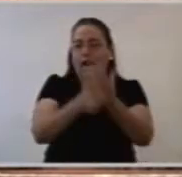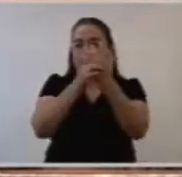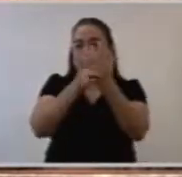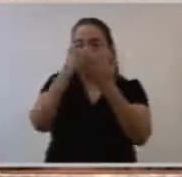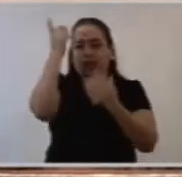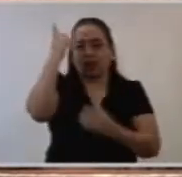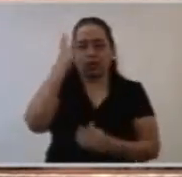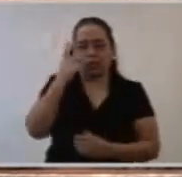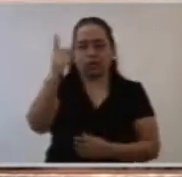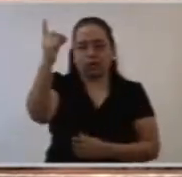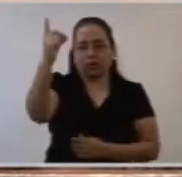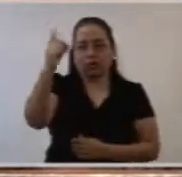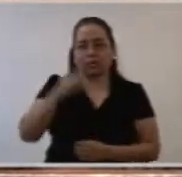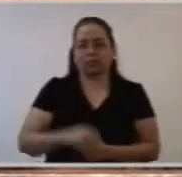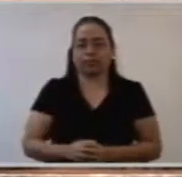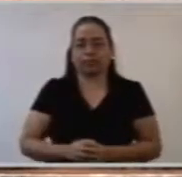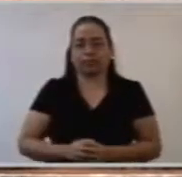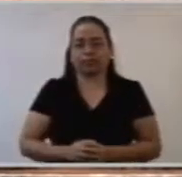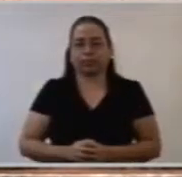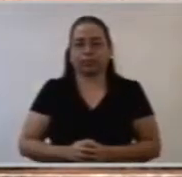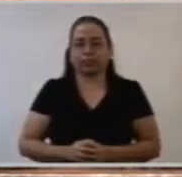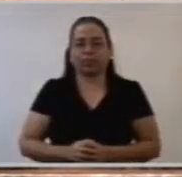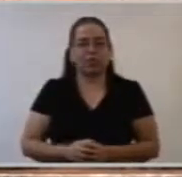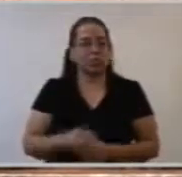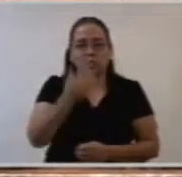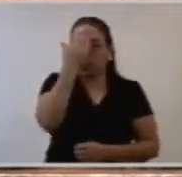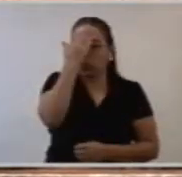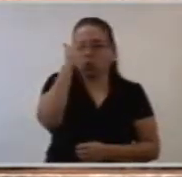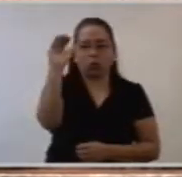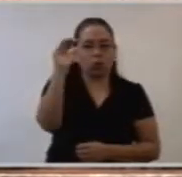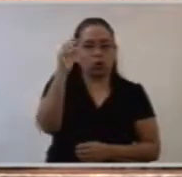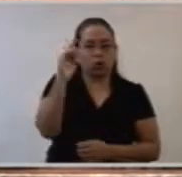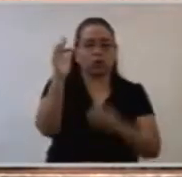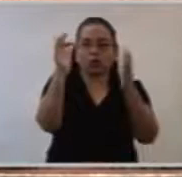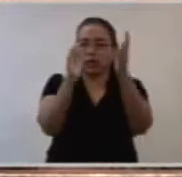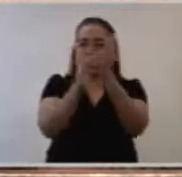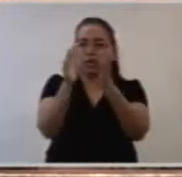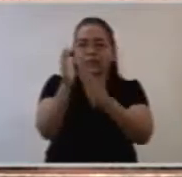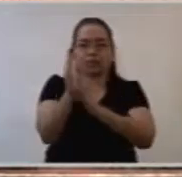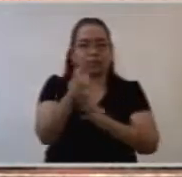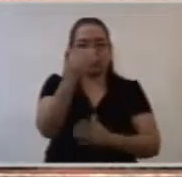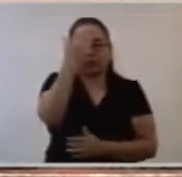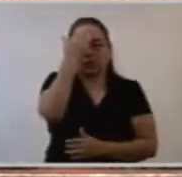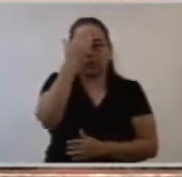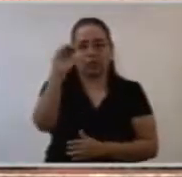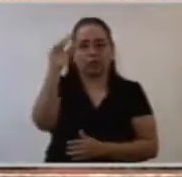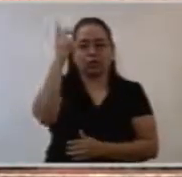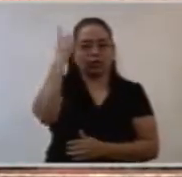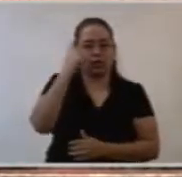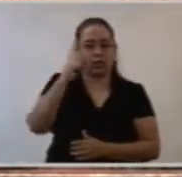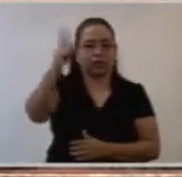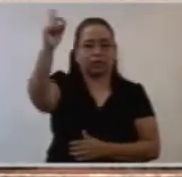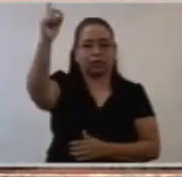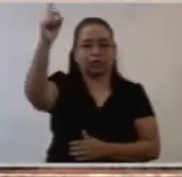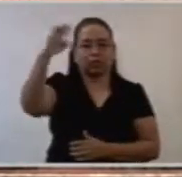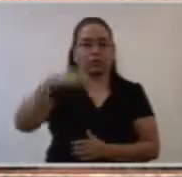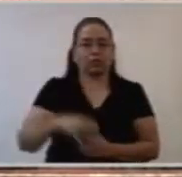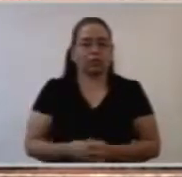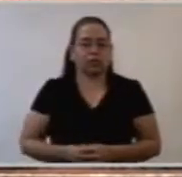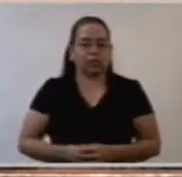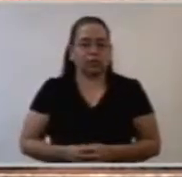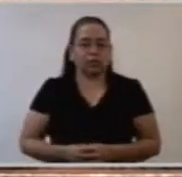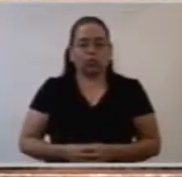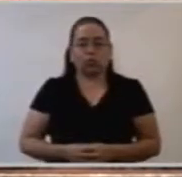con respecto a Cristo y a la Iglesia. Es un asunto más que de